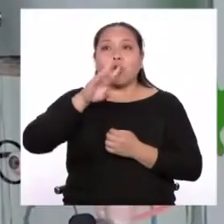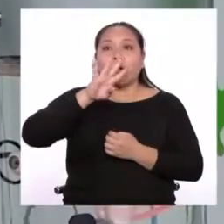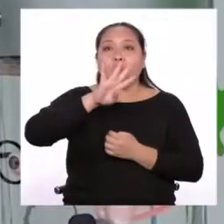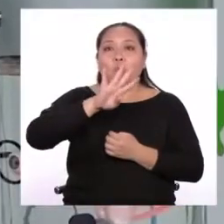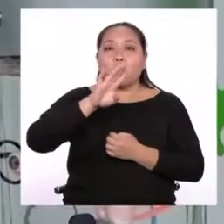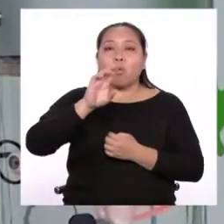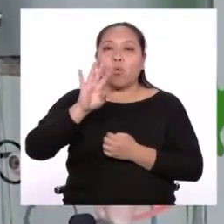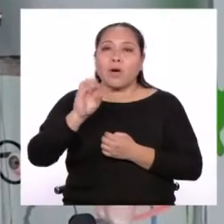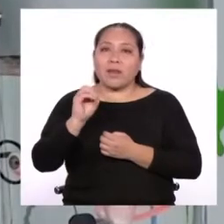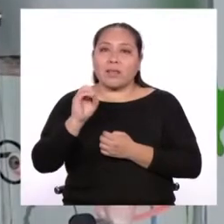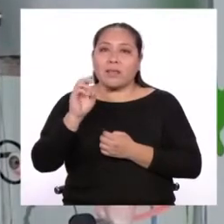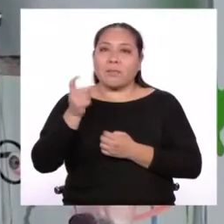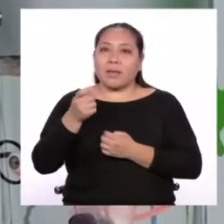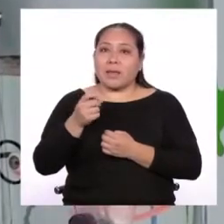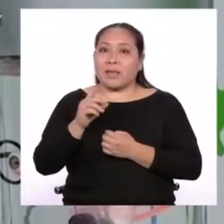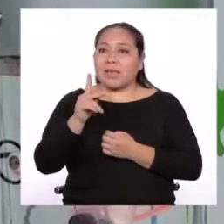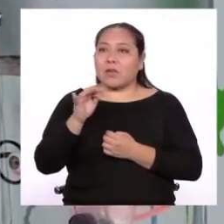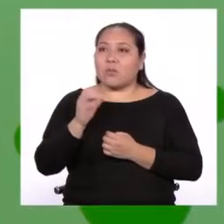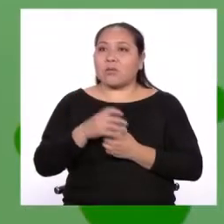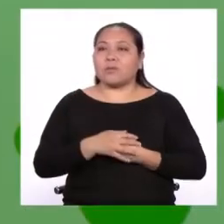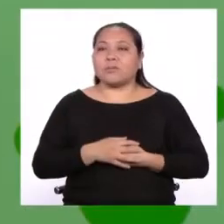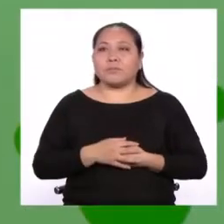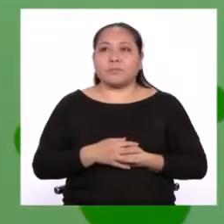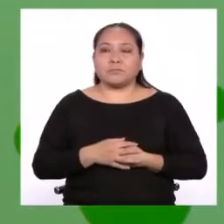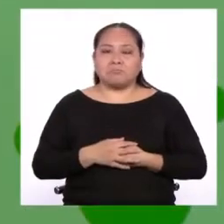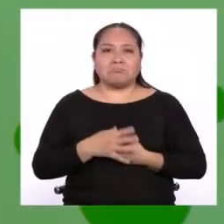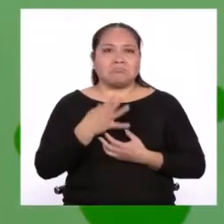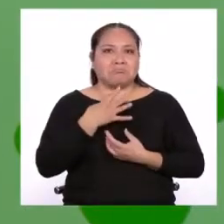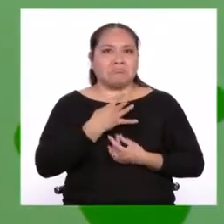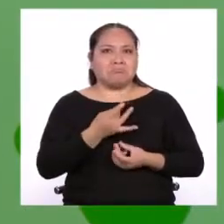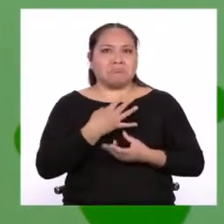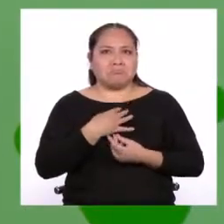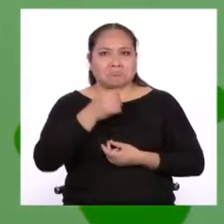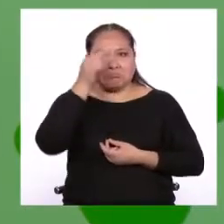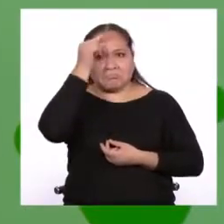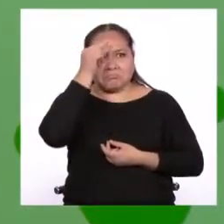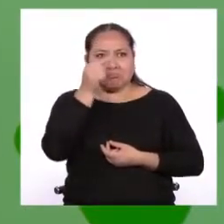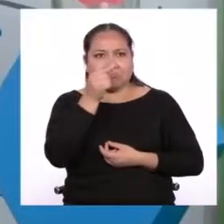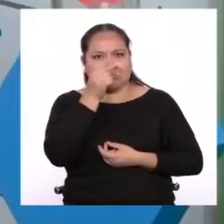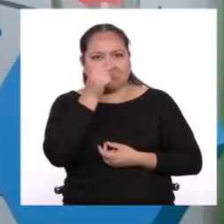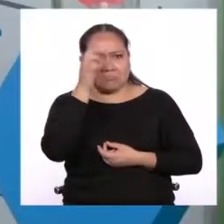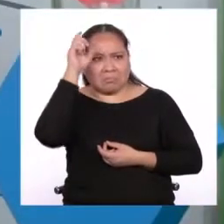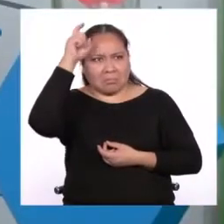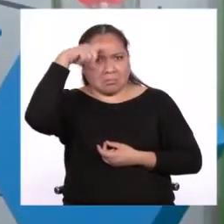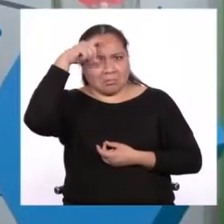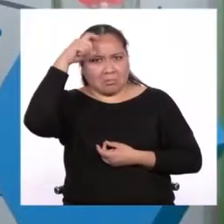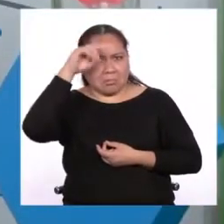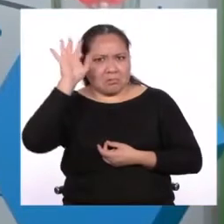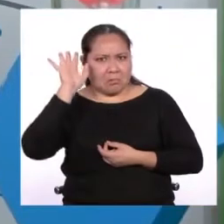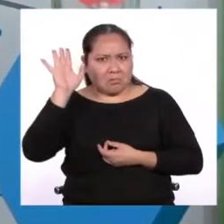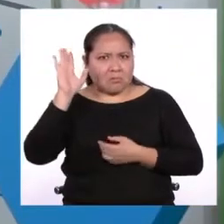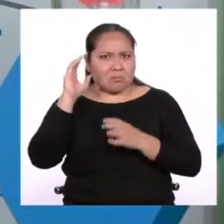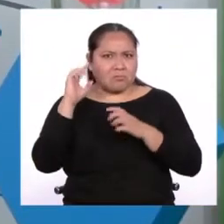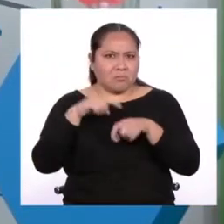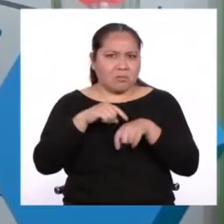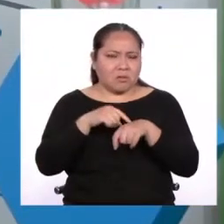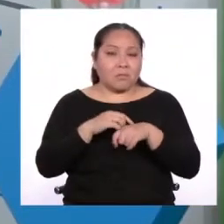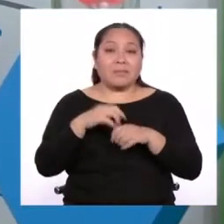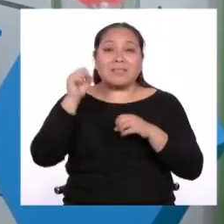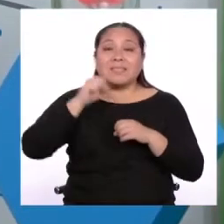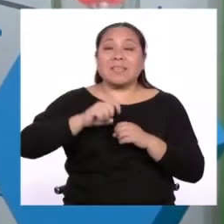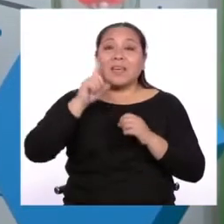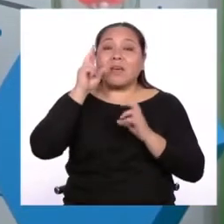¿Y qué te pareció, cerebro? ¡Oh, muy interesante! Los griegos eran sabios para su época. Es cierto. Como pudimos ver,